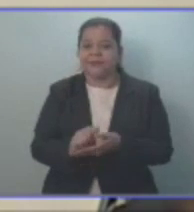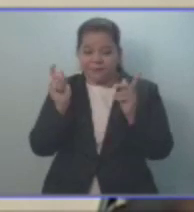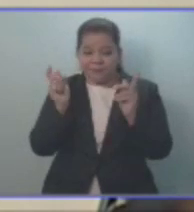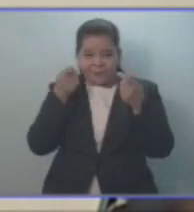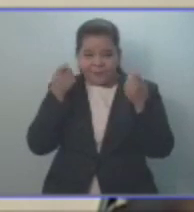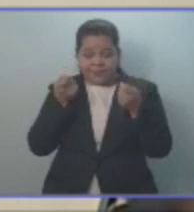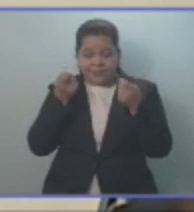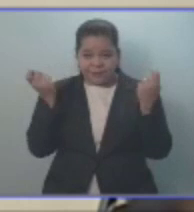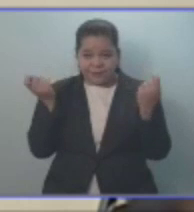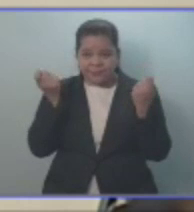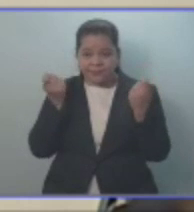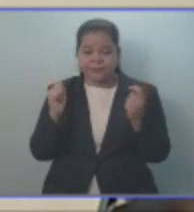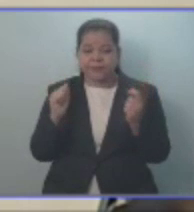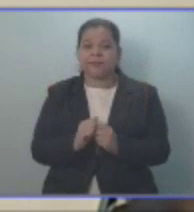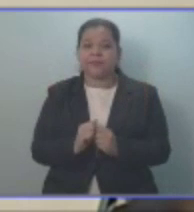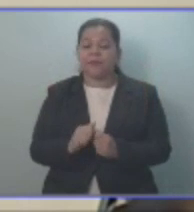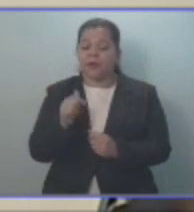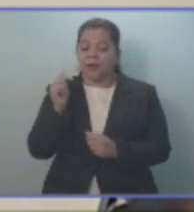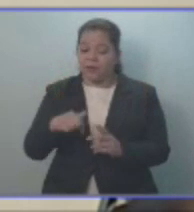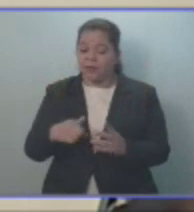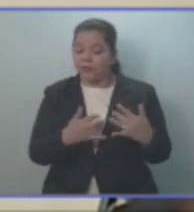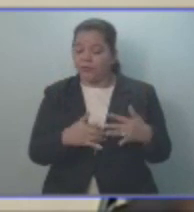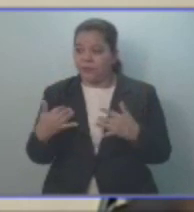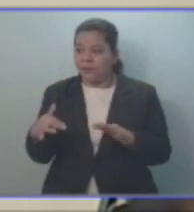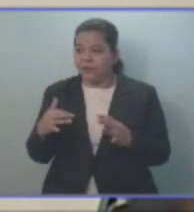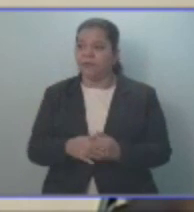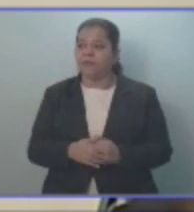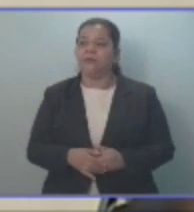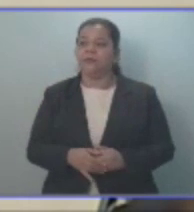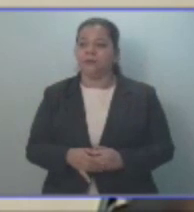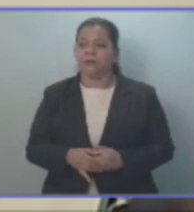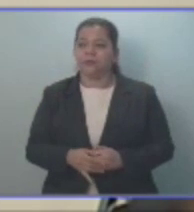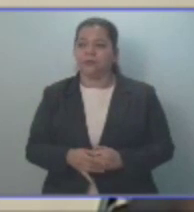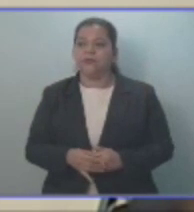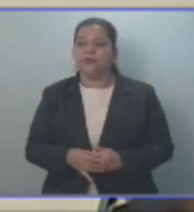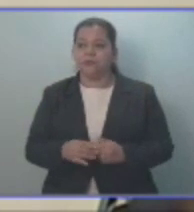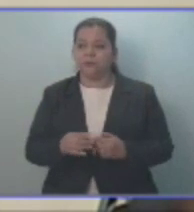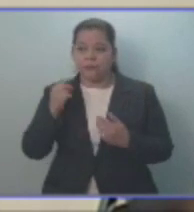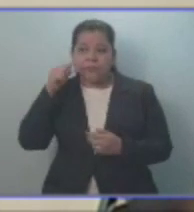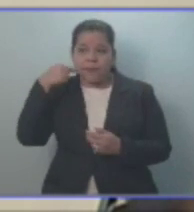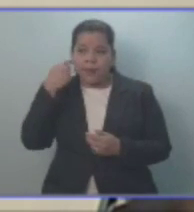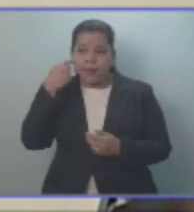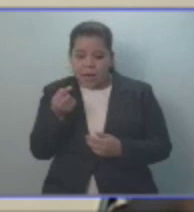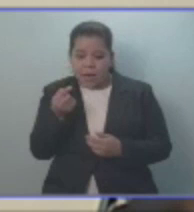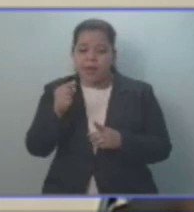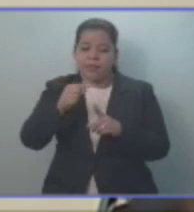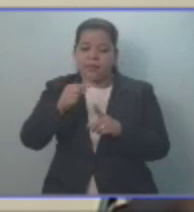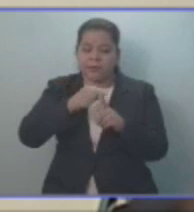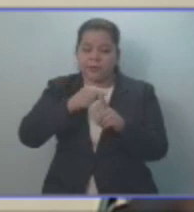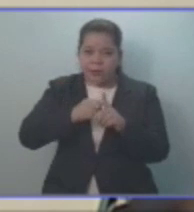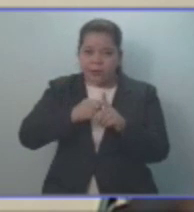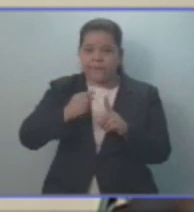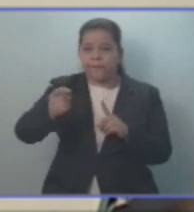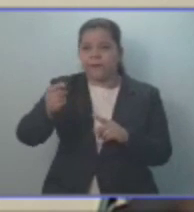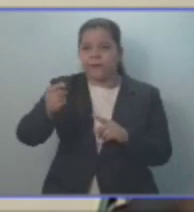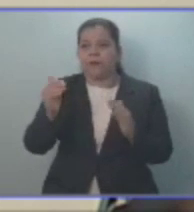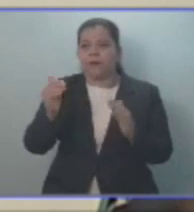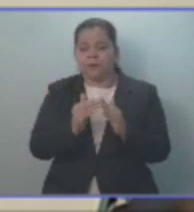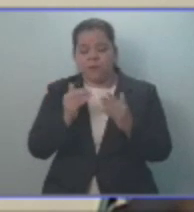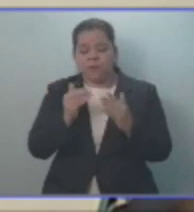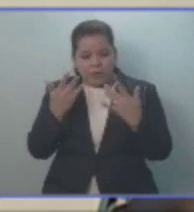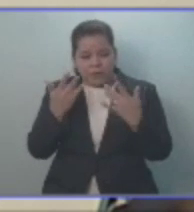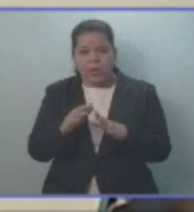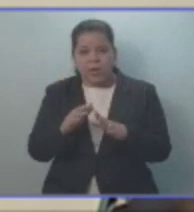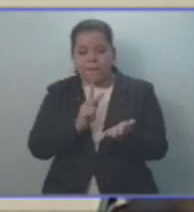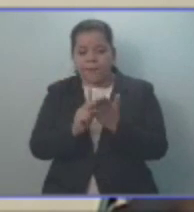este evento y desde mañana y desde el sábado ya